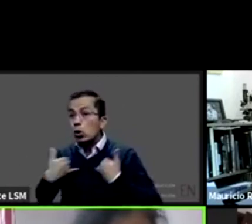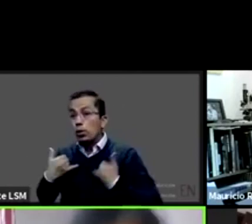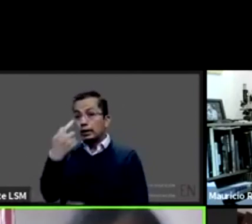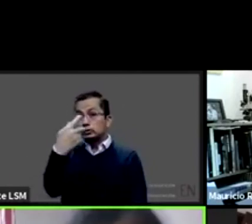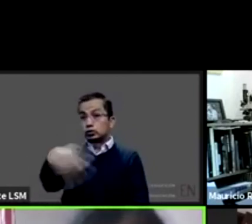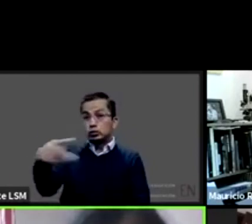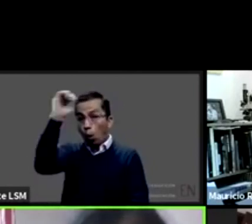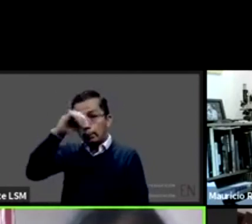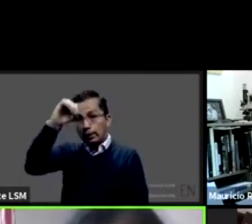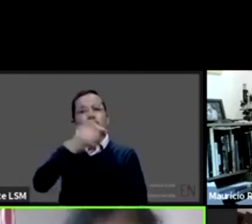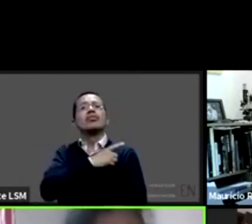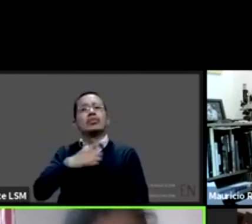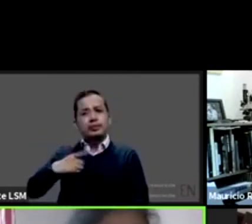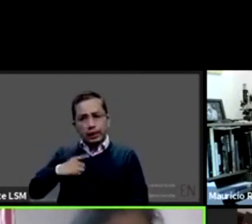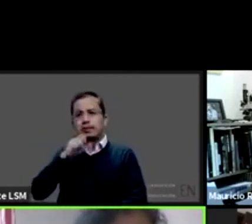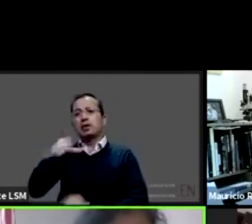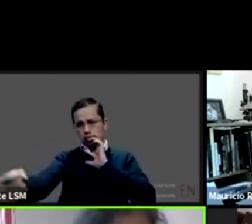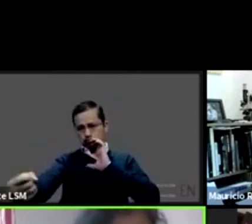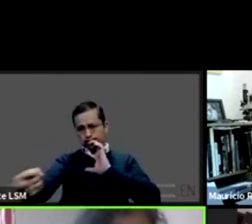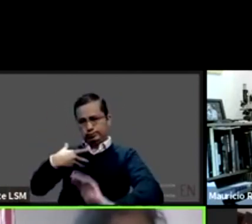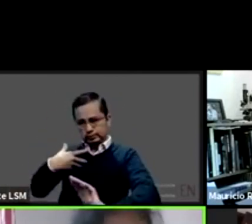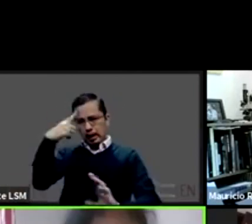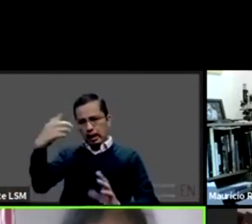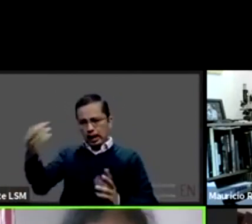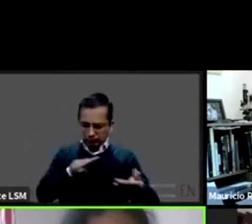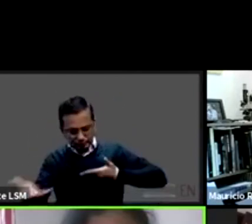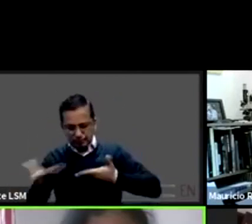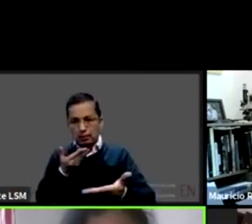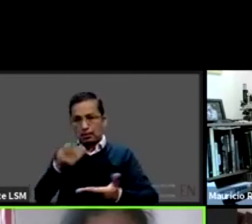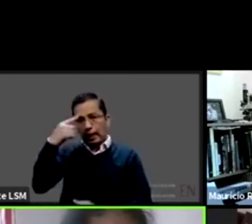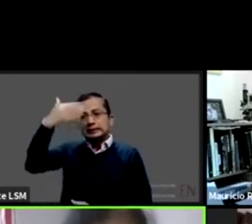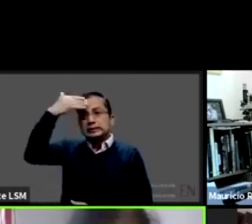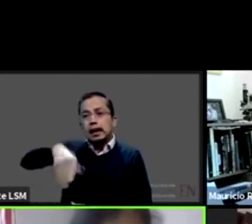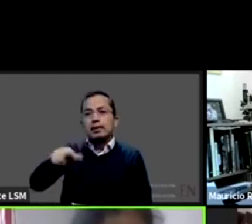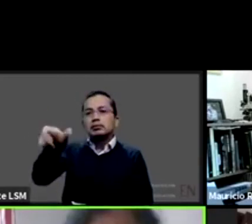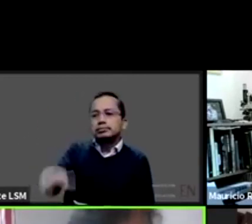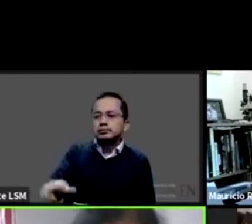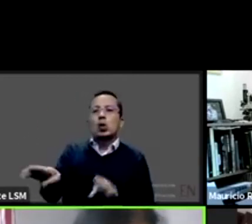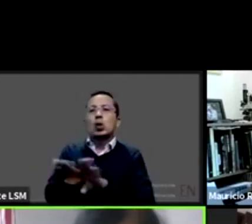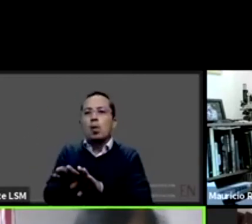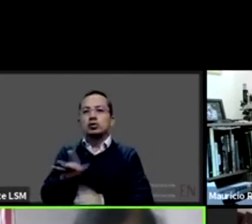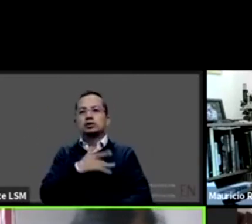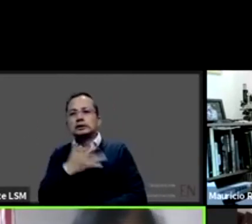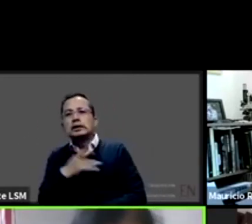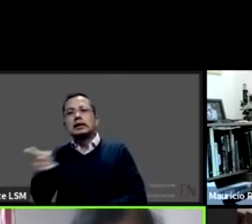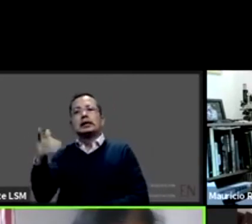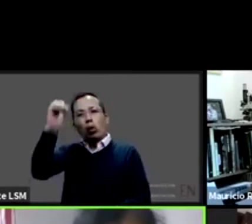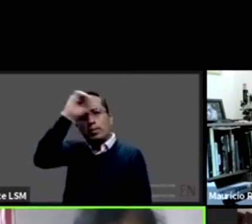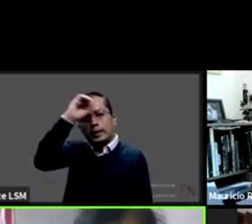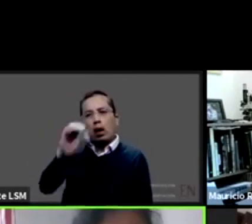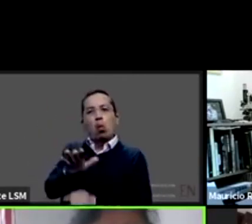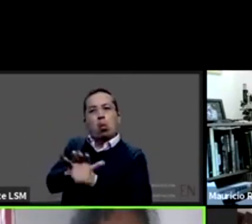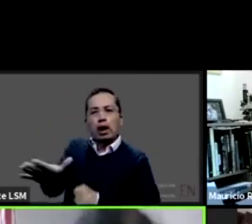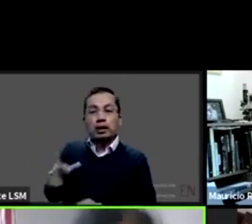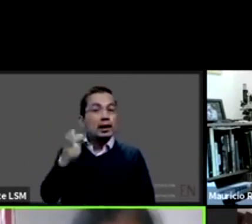el tratamiento que reciben y su estado de salud integral tenemos que eso es un pendiente anterior al COVID